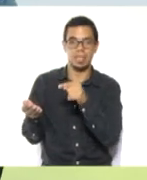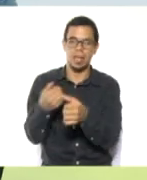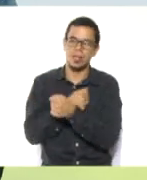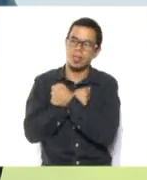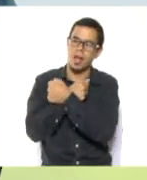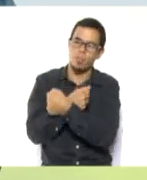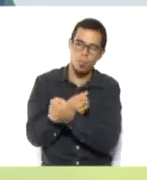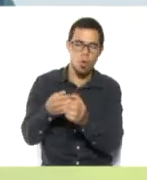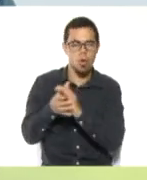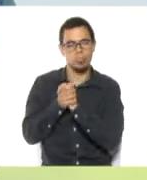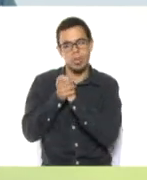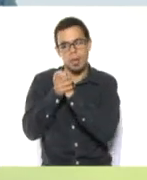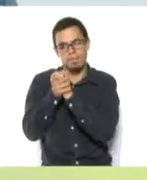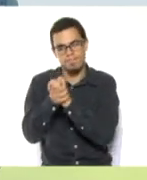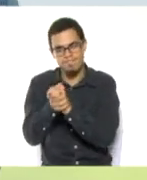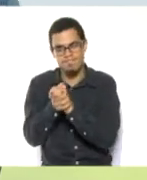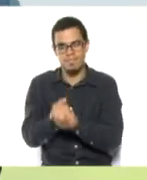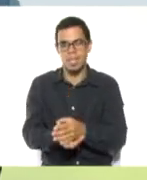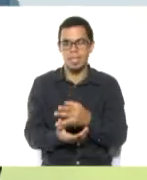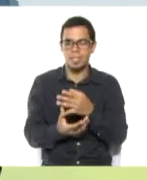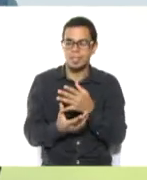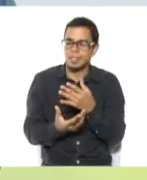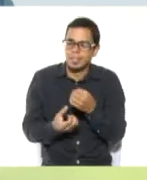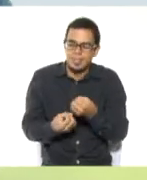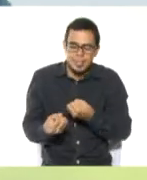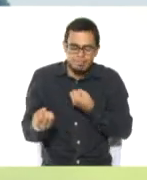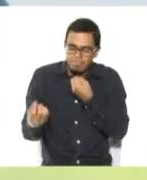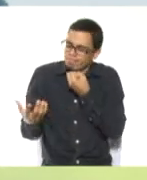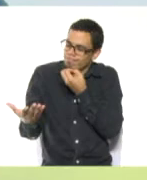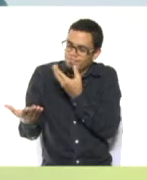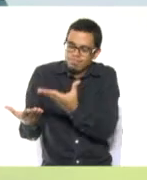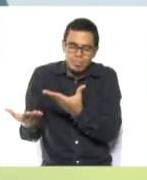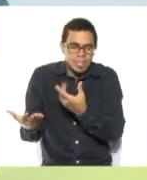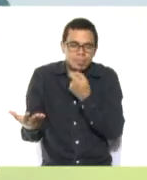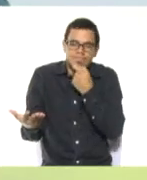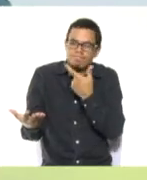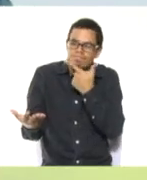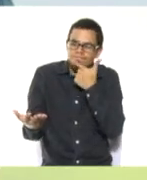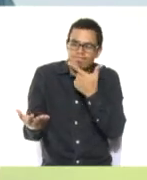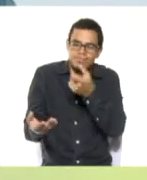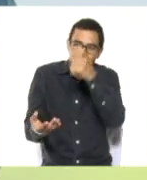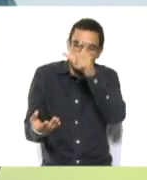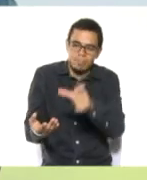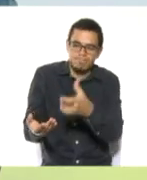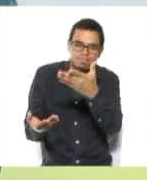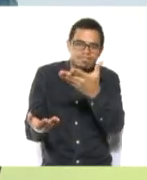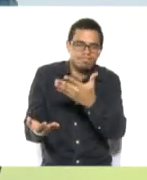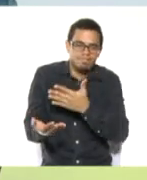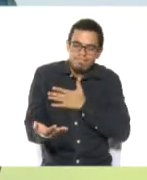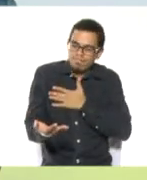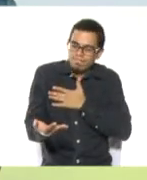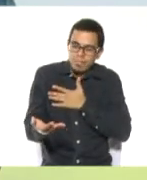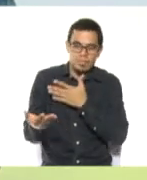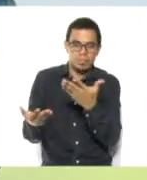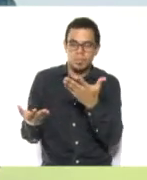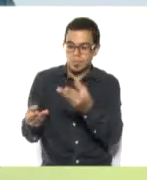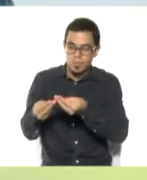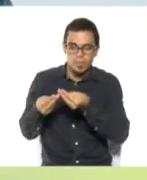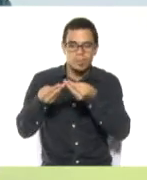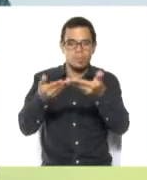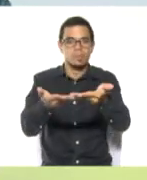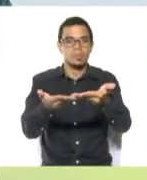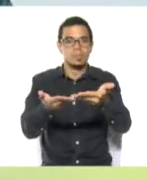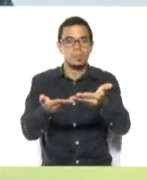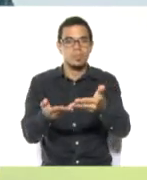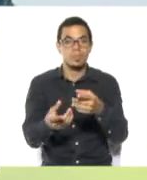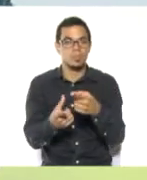¿Qué valor le damos cuando nos obsequian, nos dan un obsequio elaborado por la misma persona, con su creatividad, con